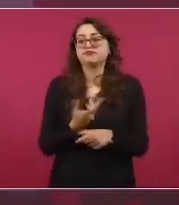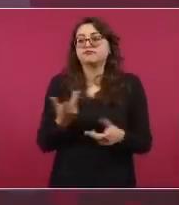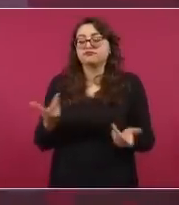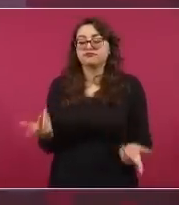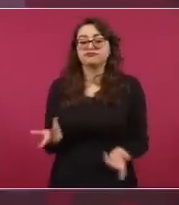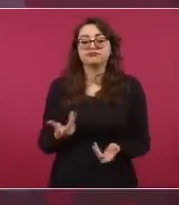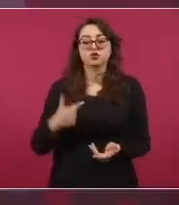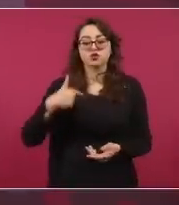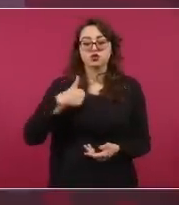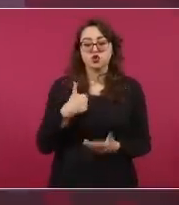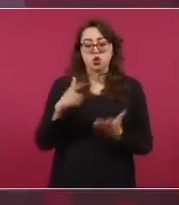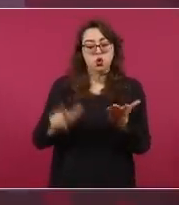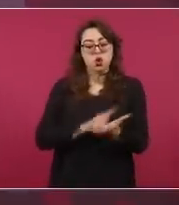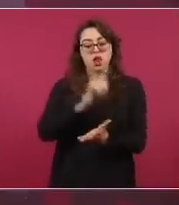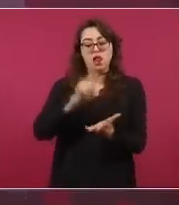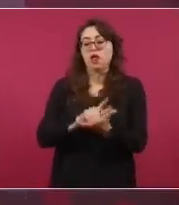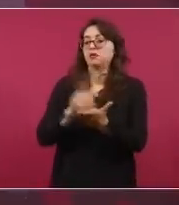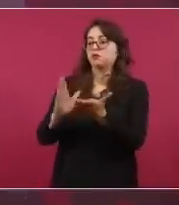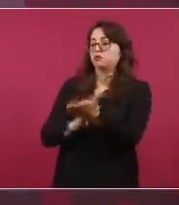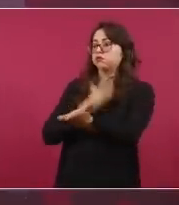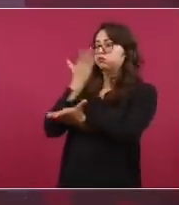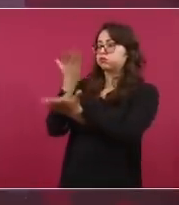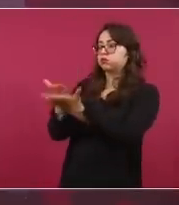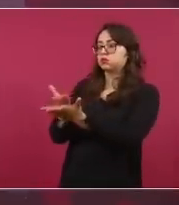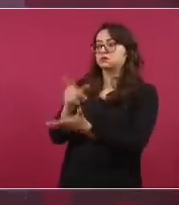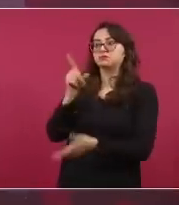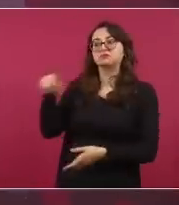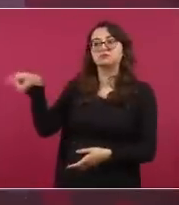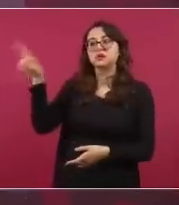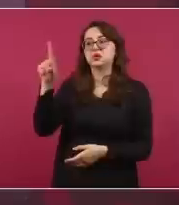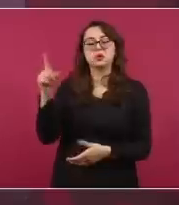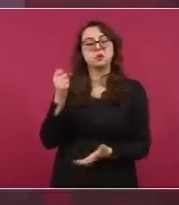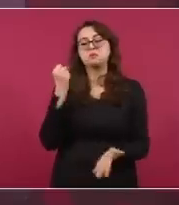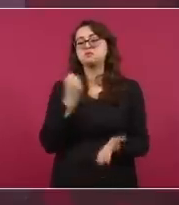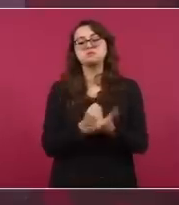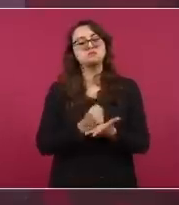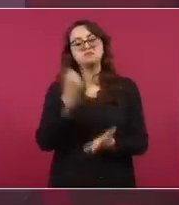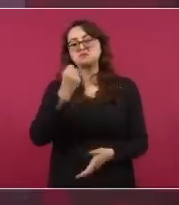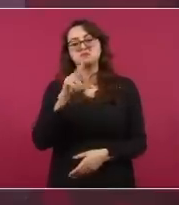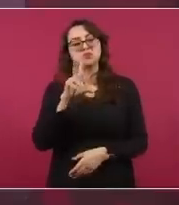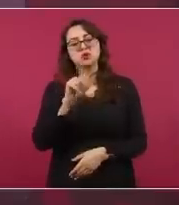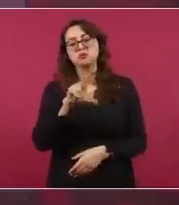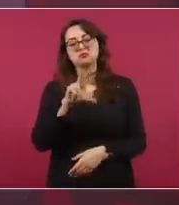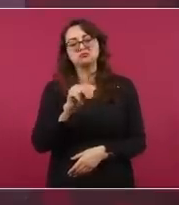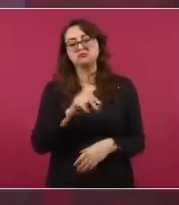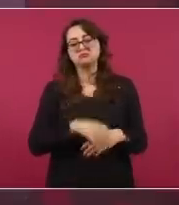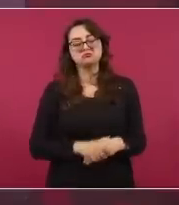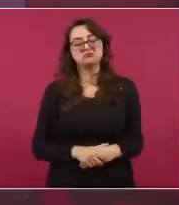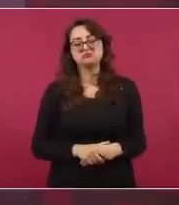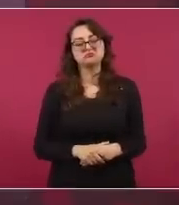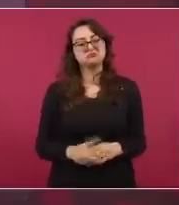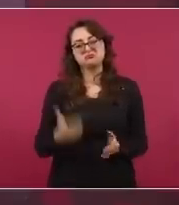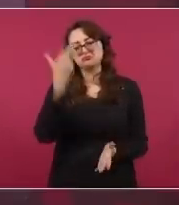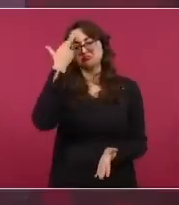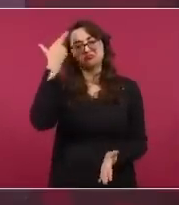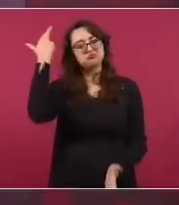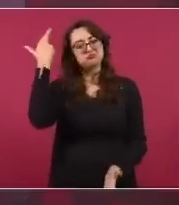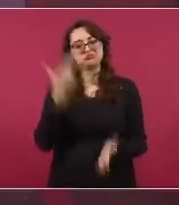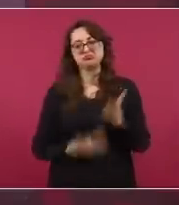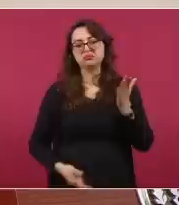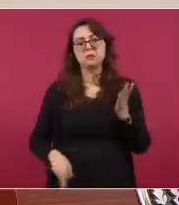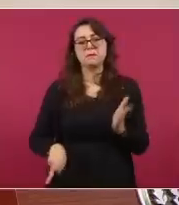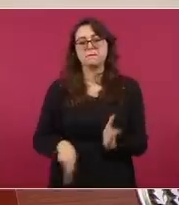con la ley, con apego al Estado de Derecho,